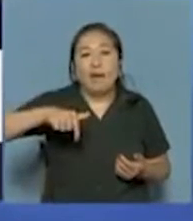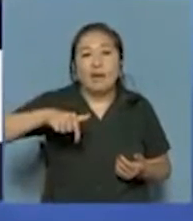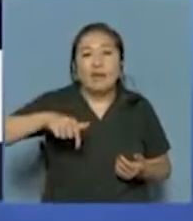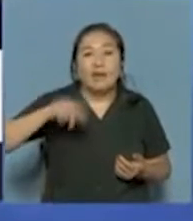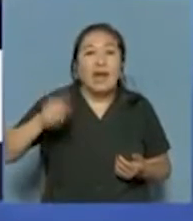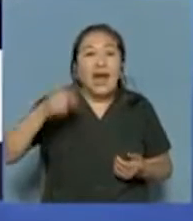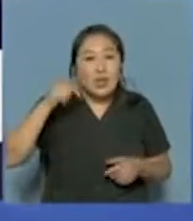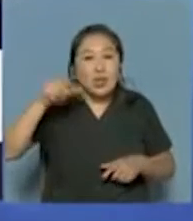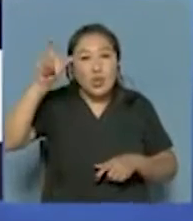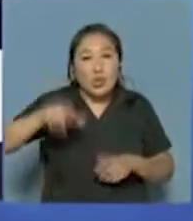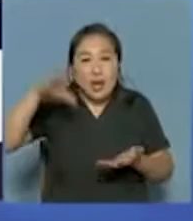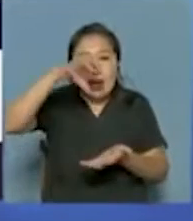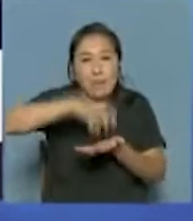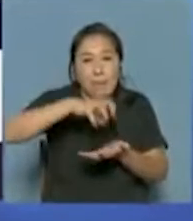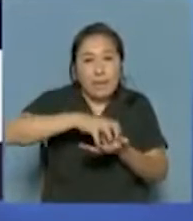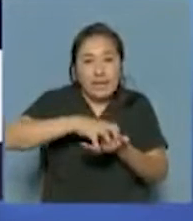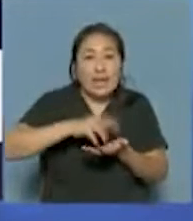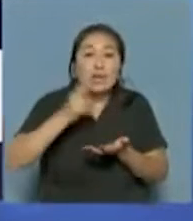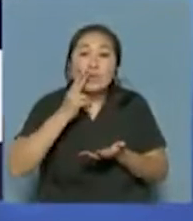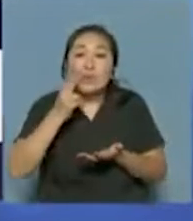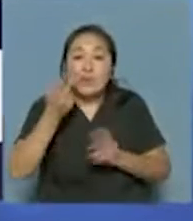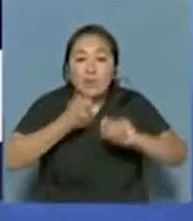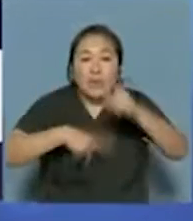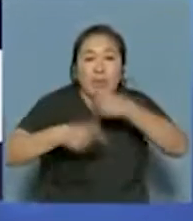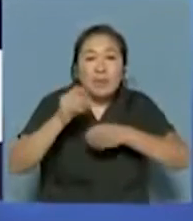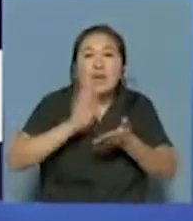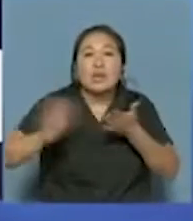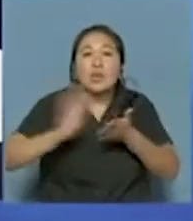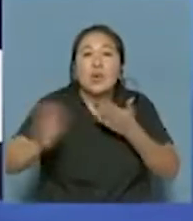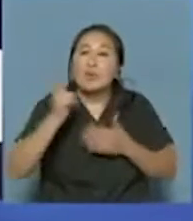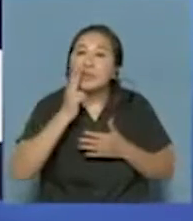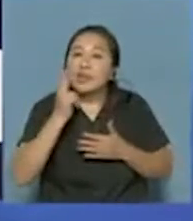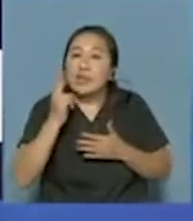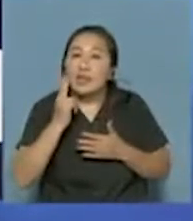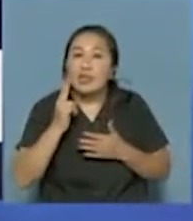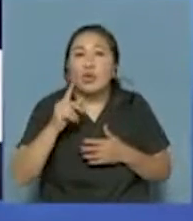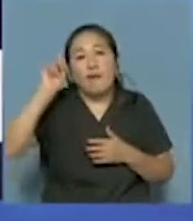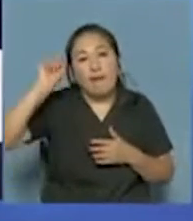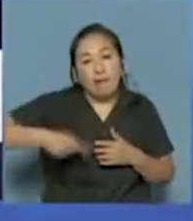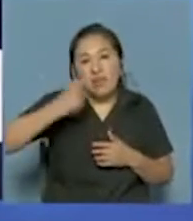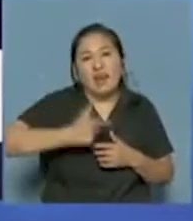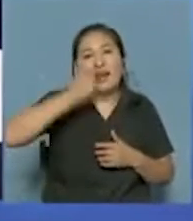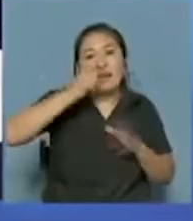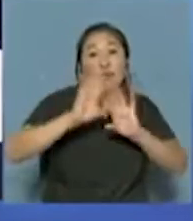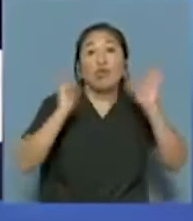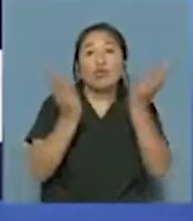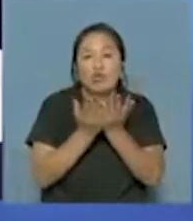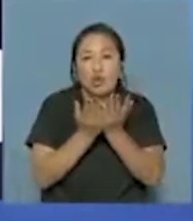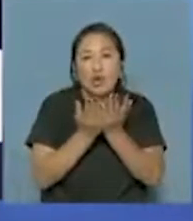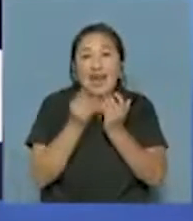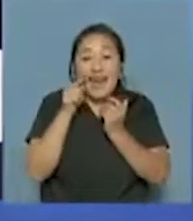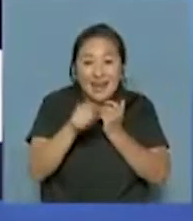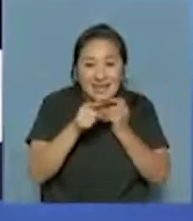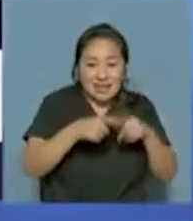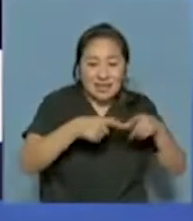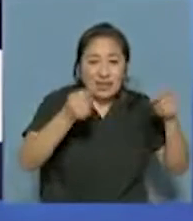Philly Murray, está haciendo la British America, están haciendo los japoneses, que es el tema por el calentamiento. Entonces, yo creo que ahí es donde